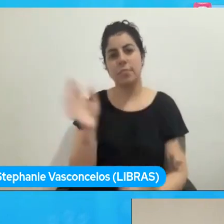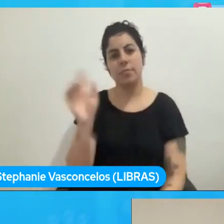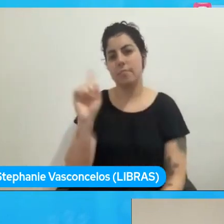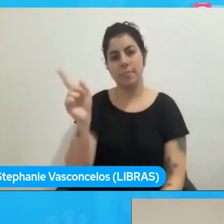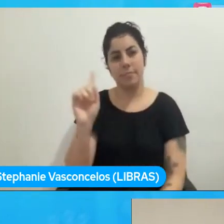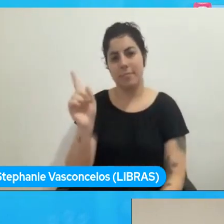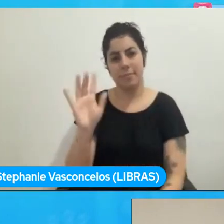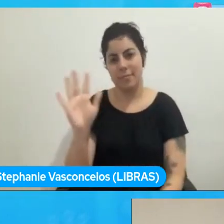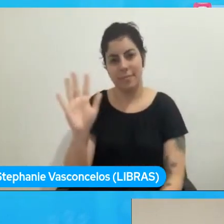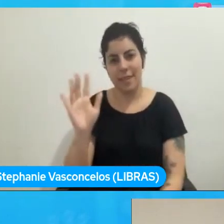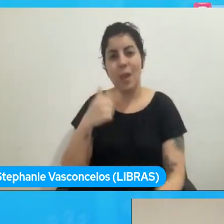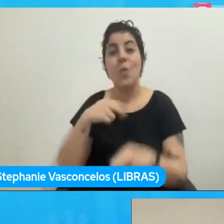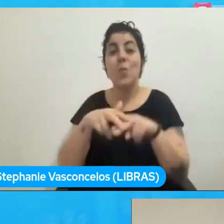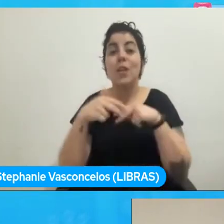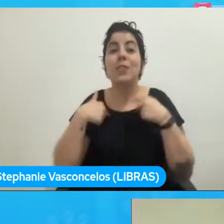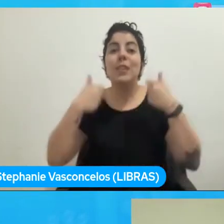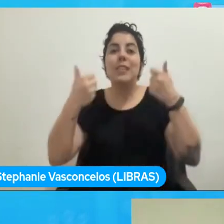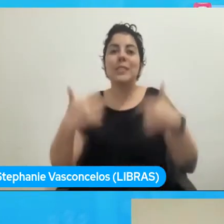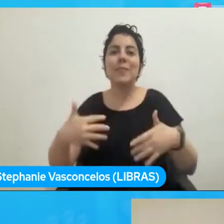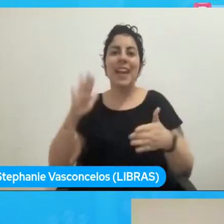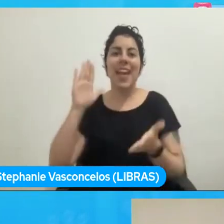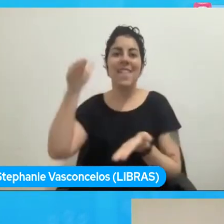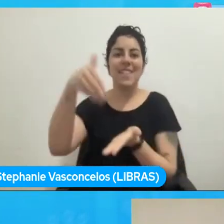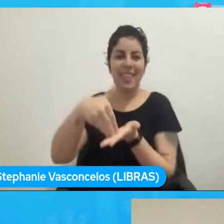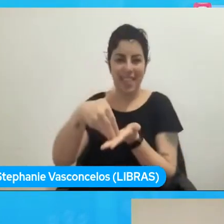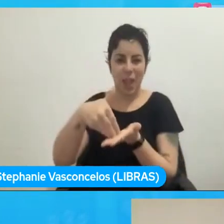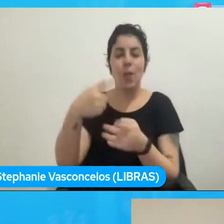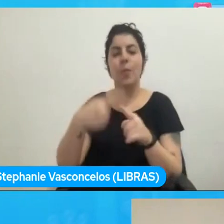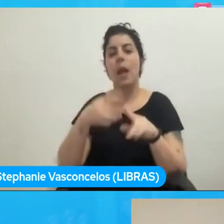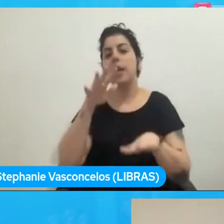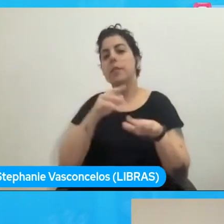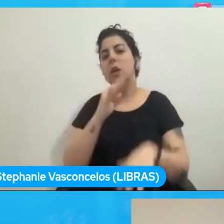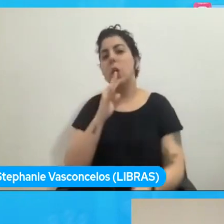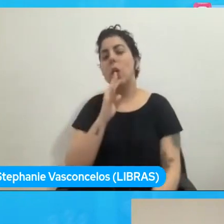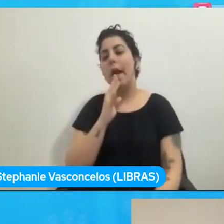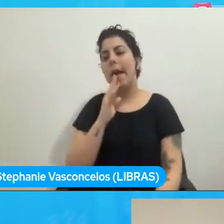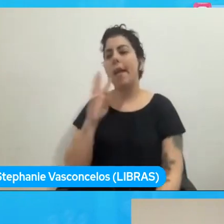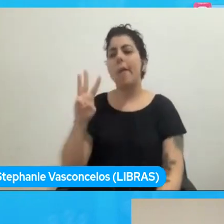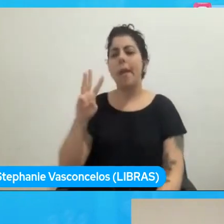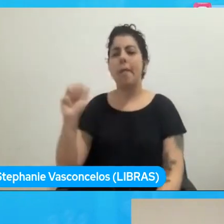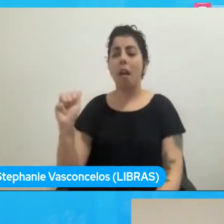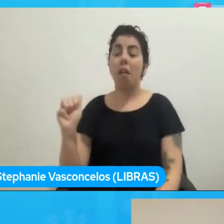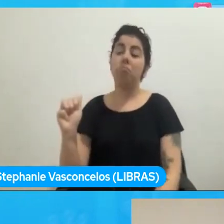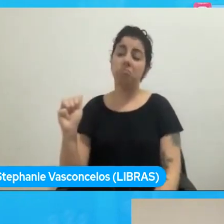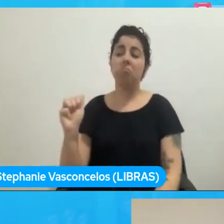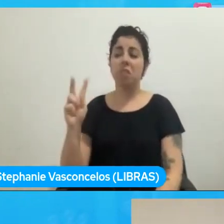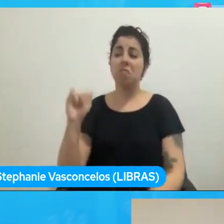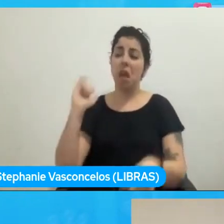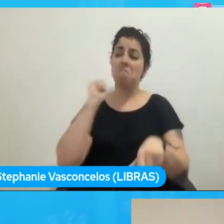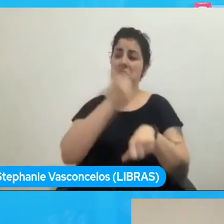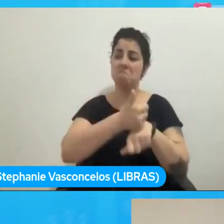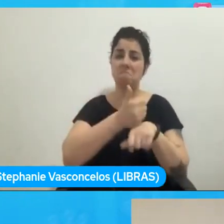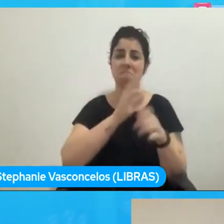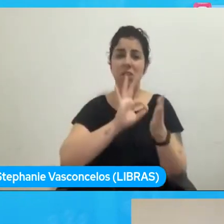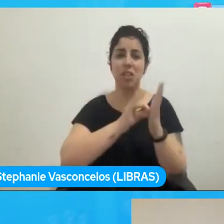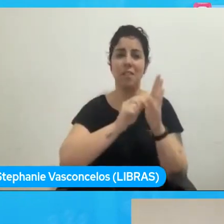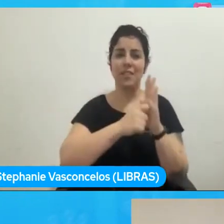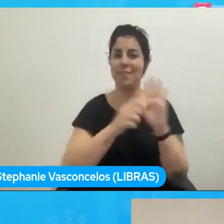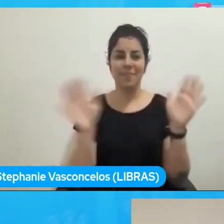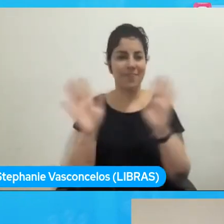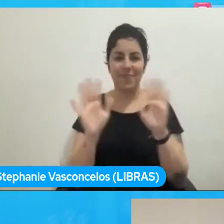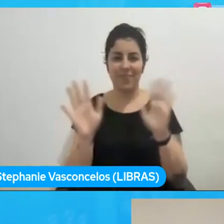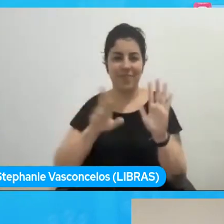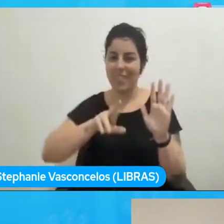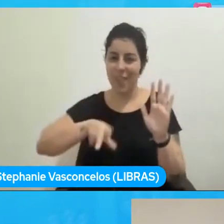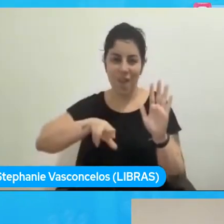final, porque muchas veces se conoce de WebAssembly y se habla, ah, bueno, otro JavaScript killer. El término JavaScript killer,